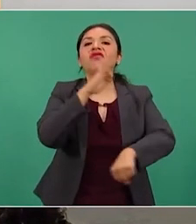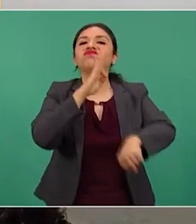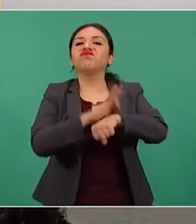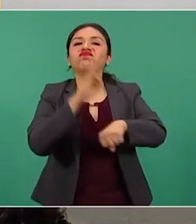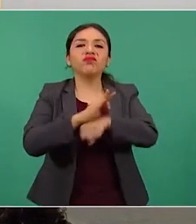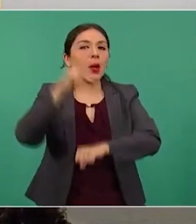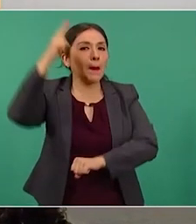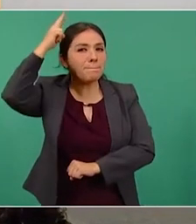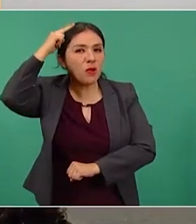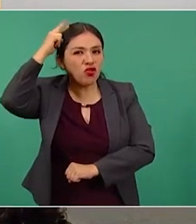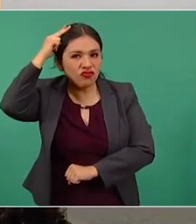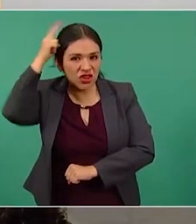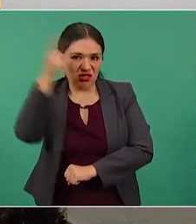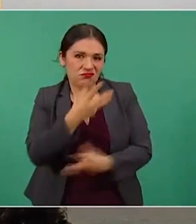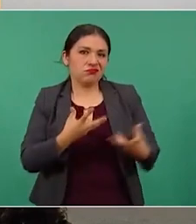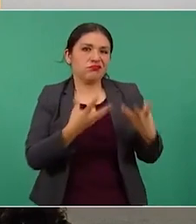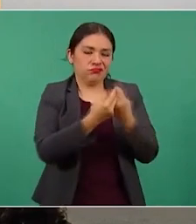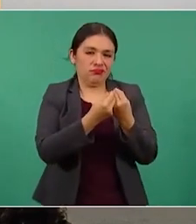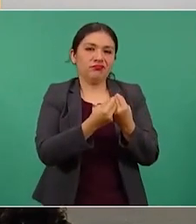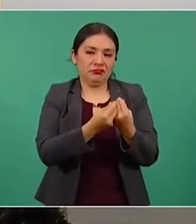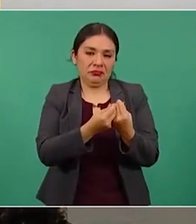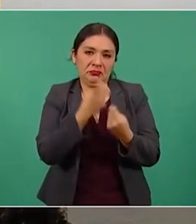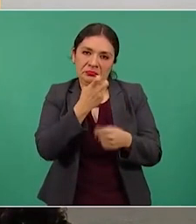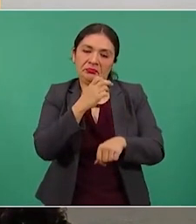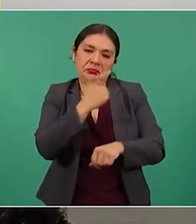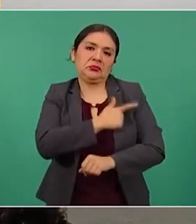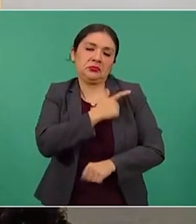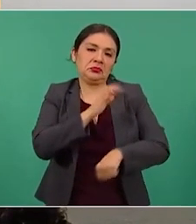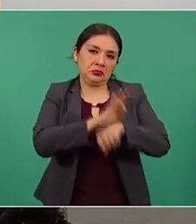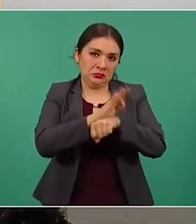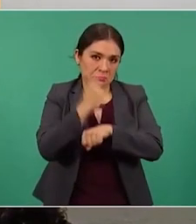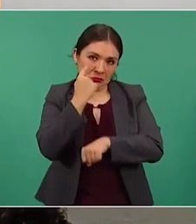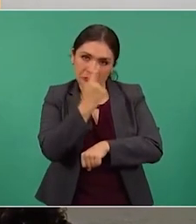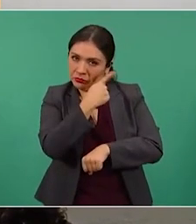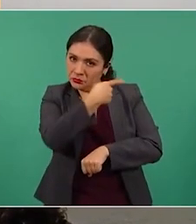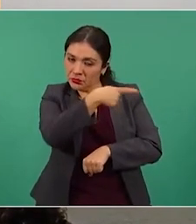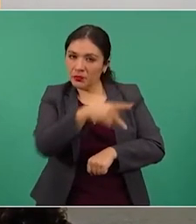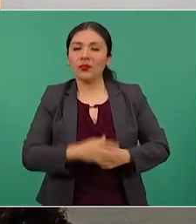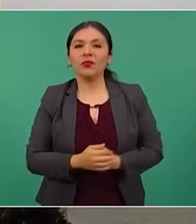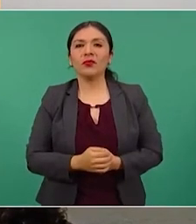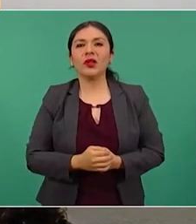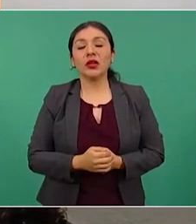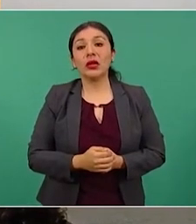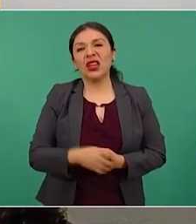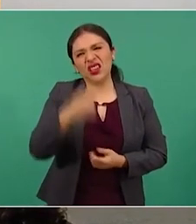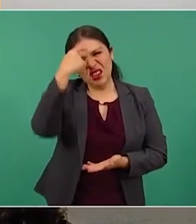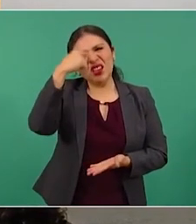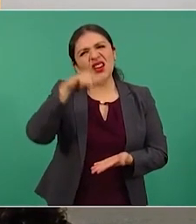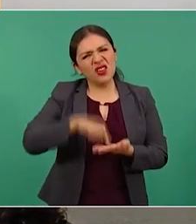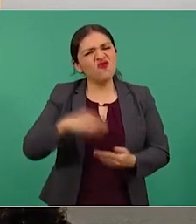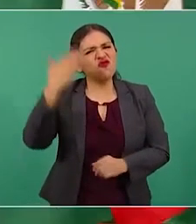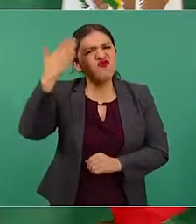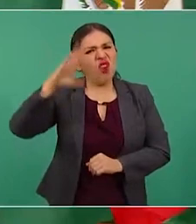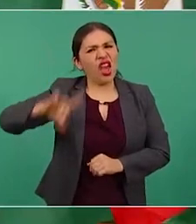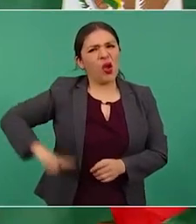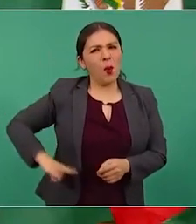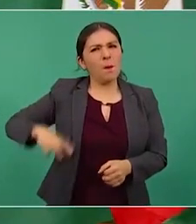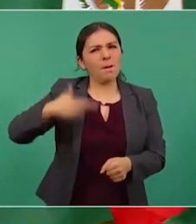creo que llegó a ser gobernador